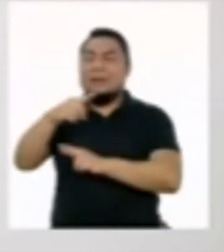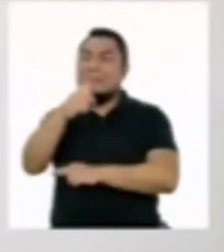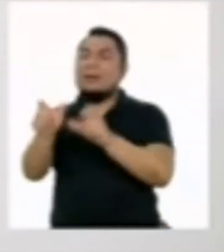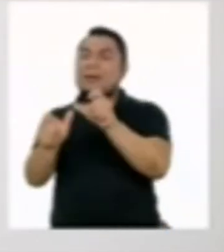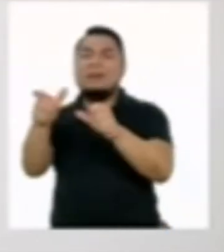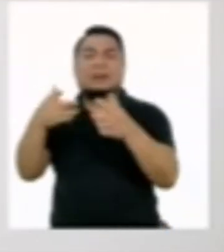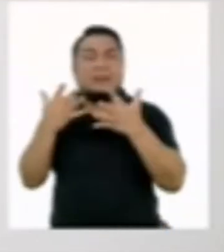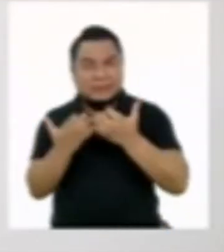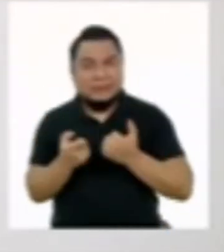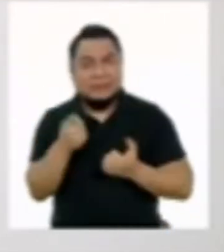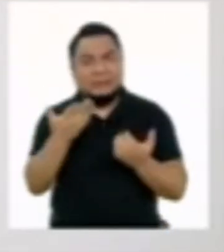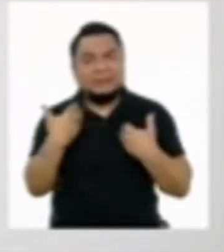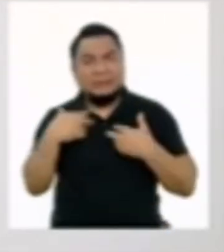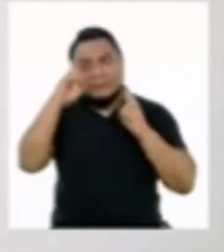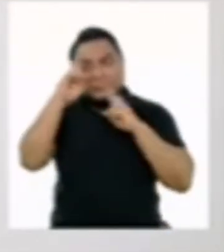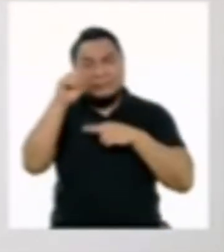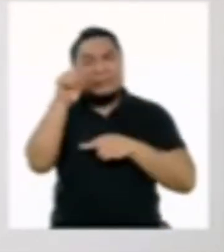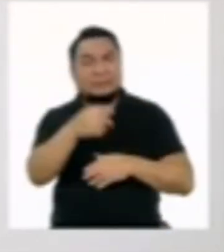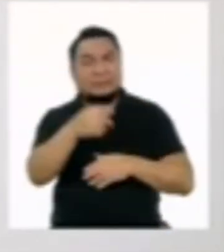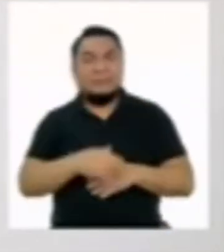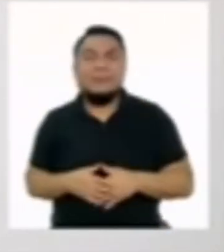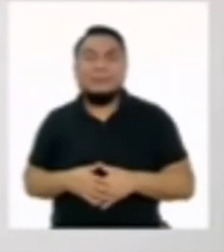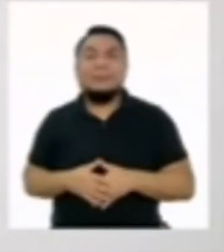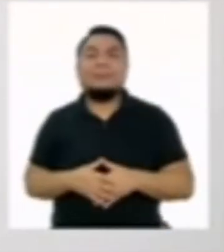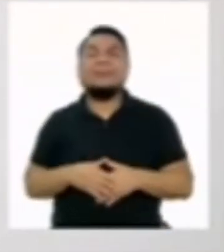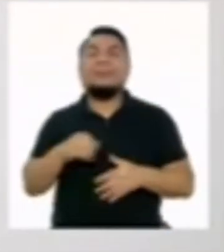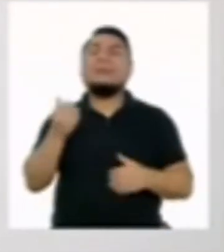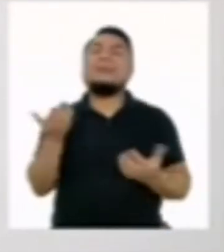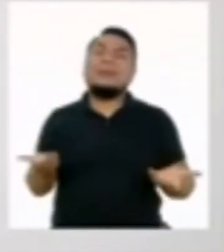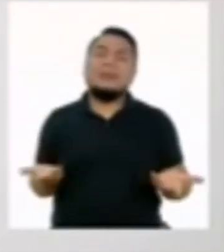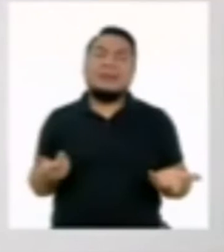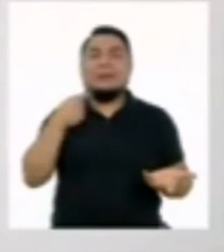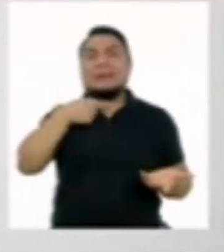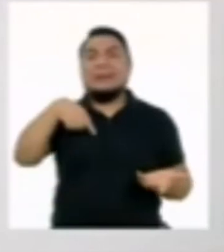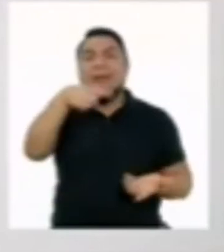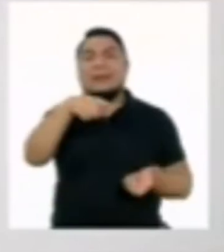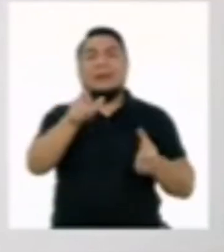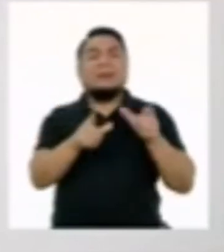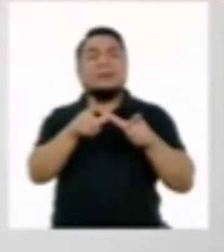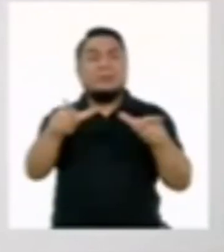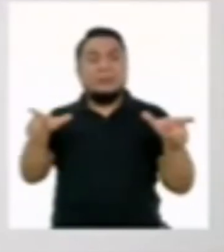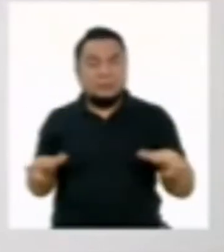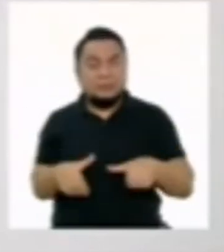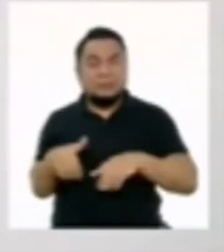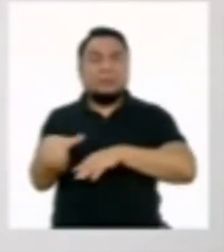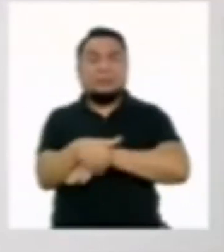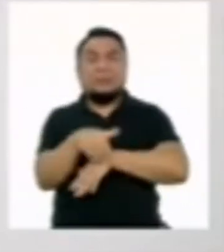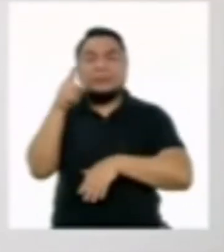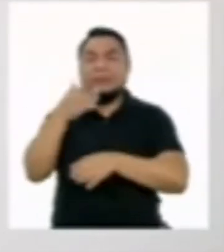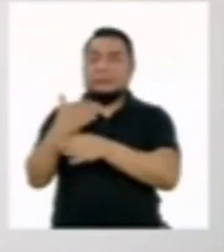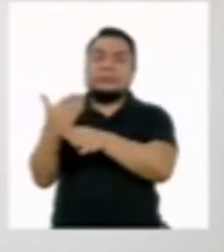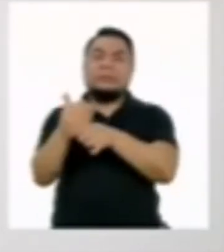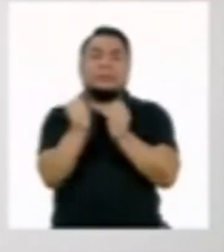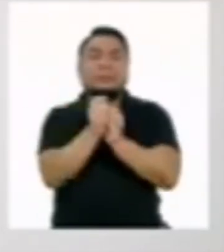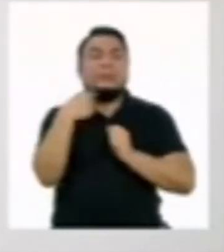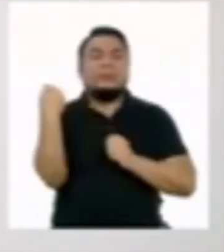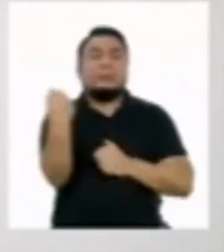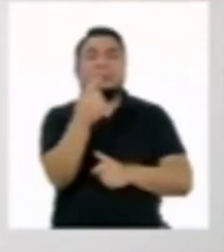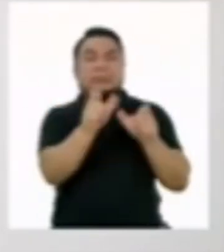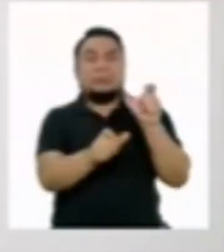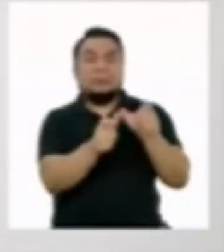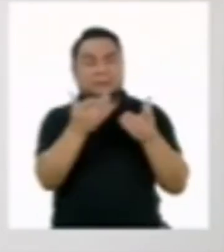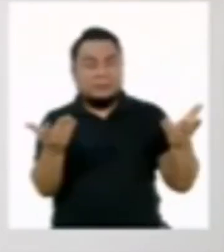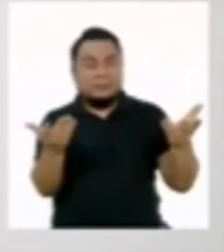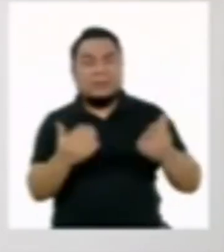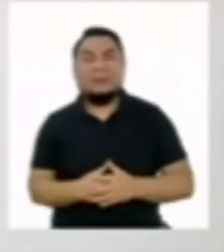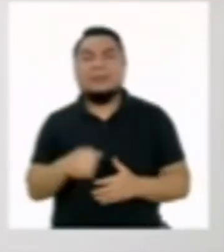como quisieras que te respeten a ti. Sobre todo a los espacios públicos que compartimos con el resto